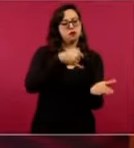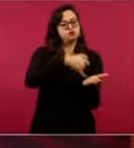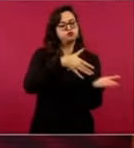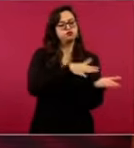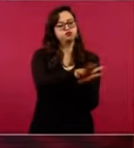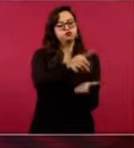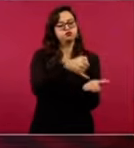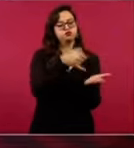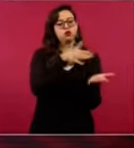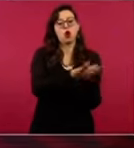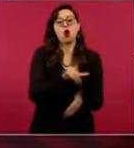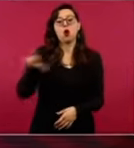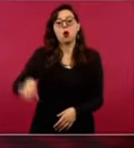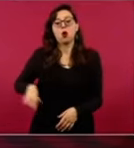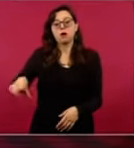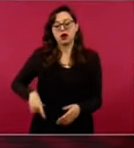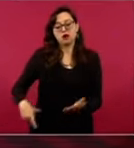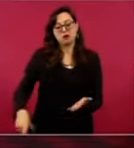compraba 8 mil.